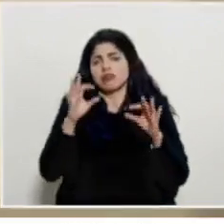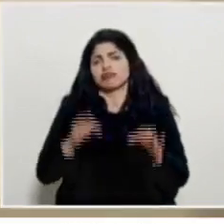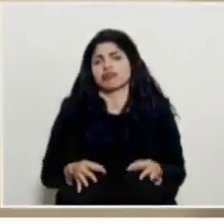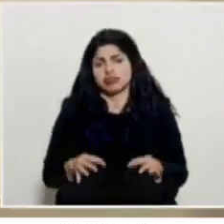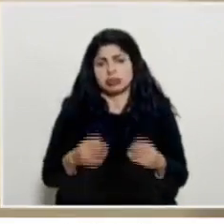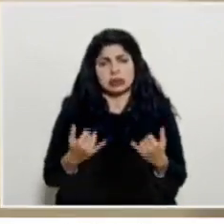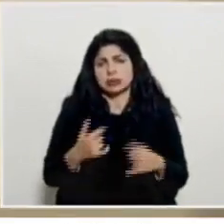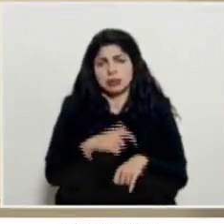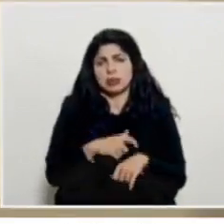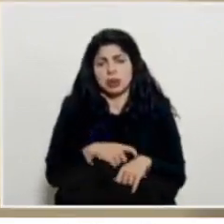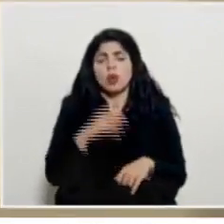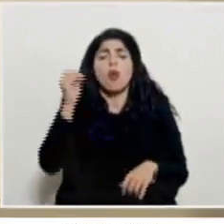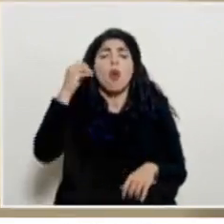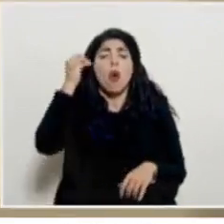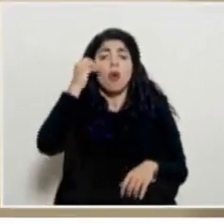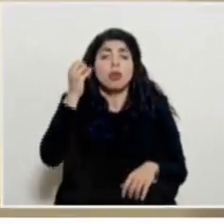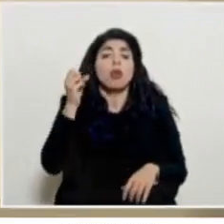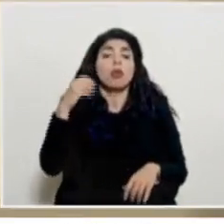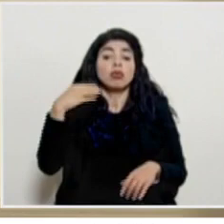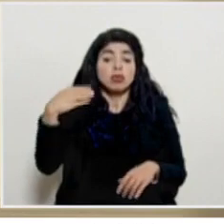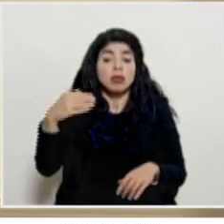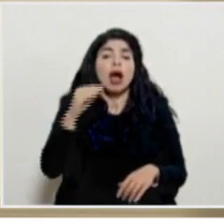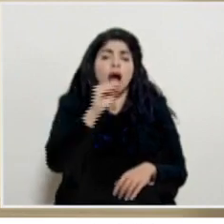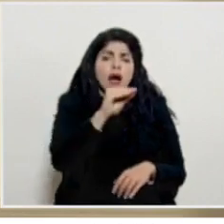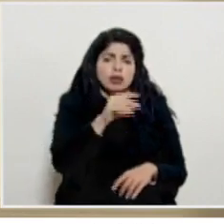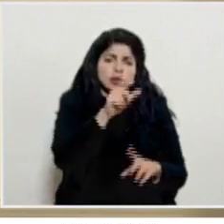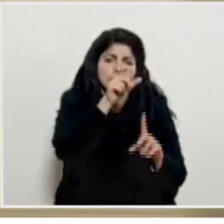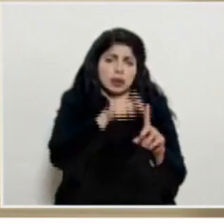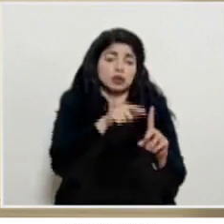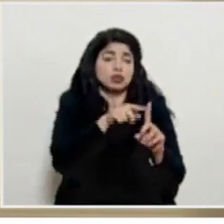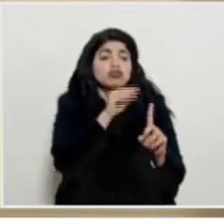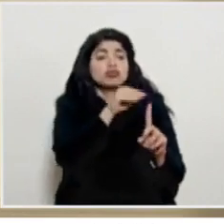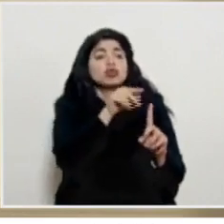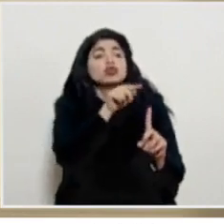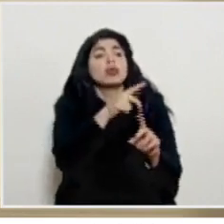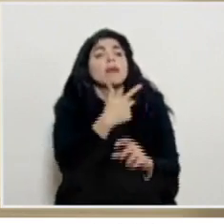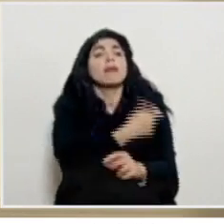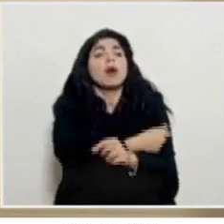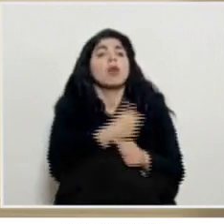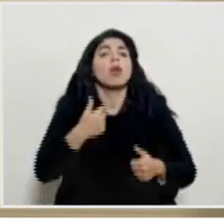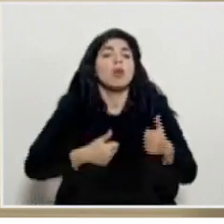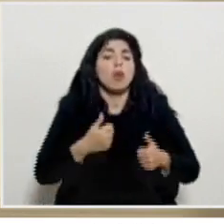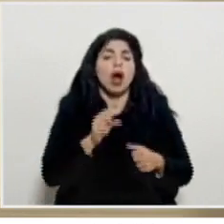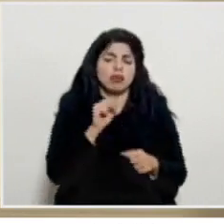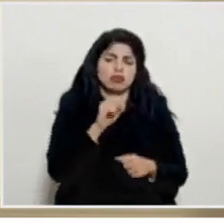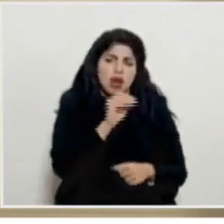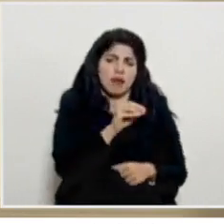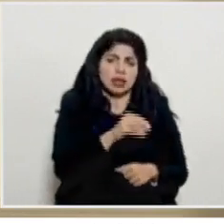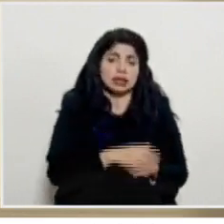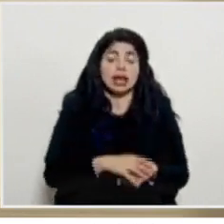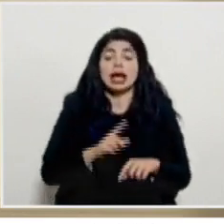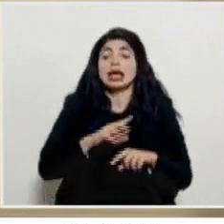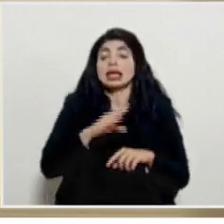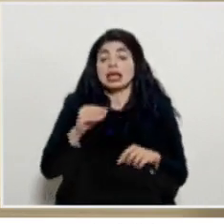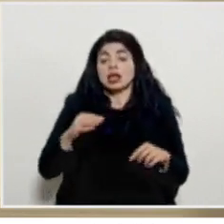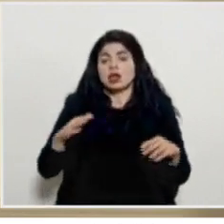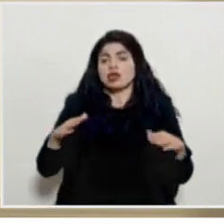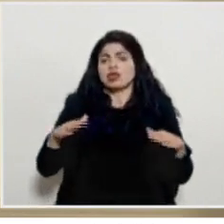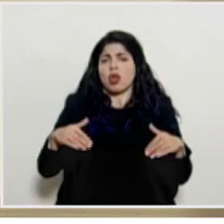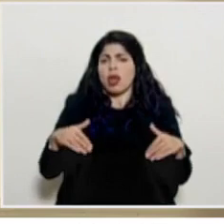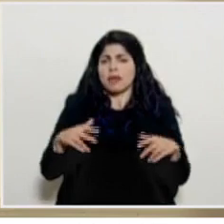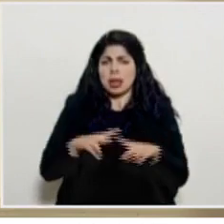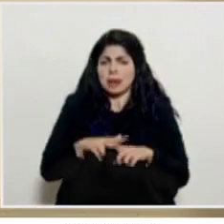en este momento obviamente si se avisará a las personas qué vacuna les va a tocar y todavía no se va a